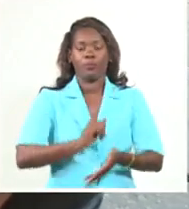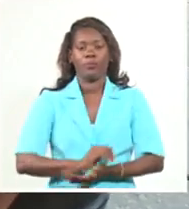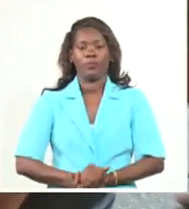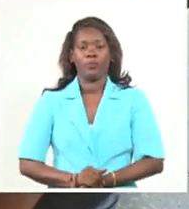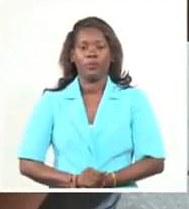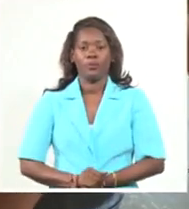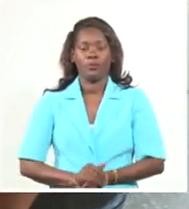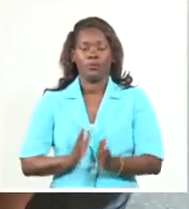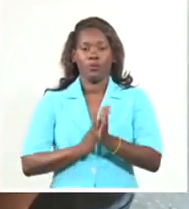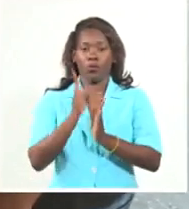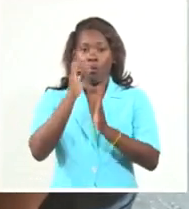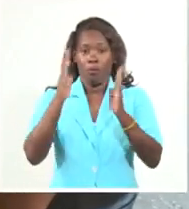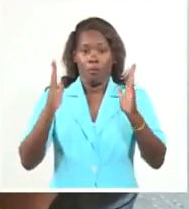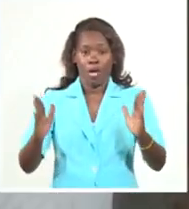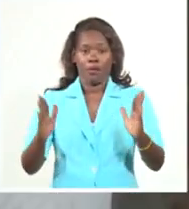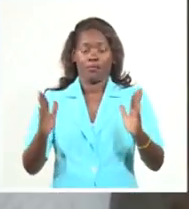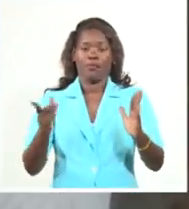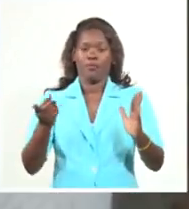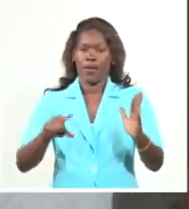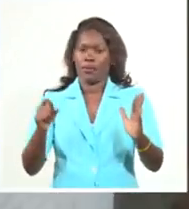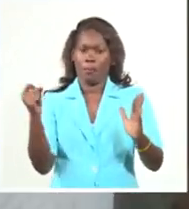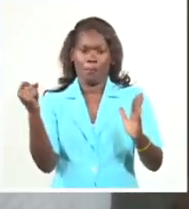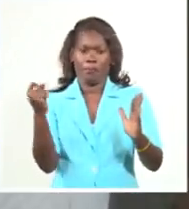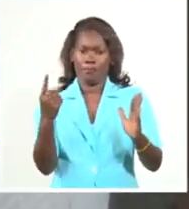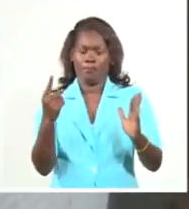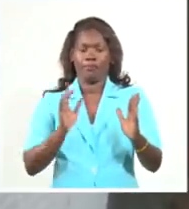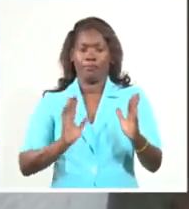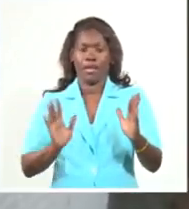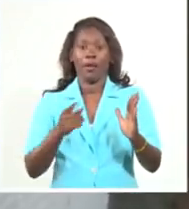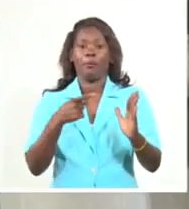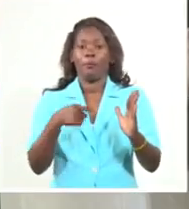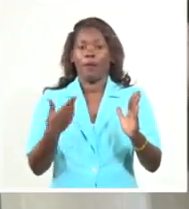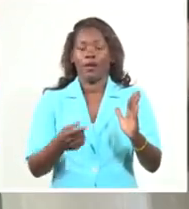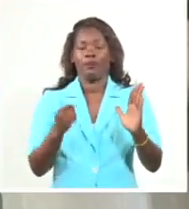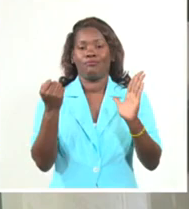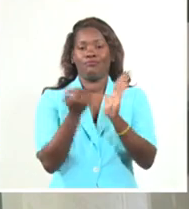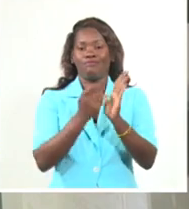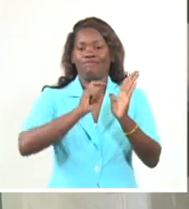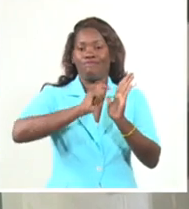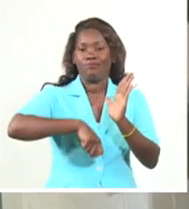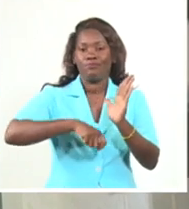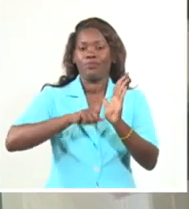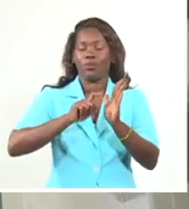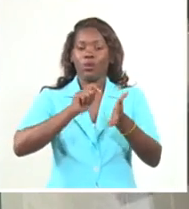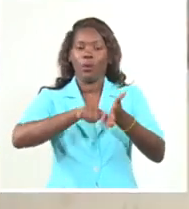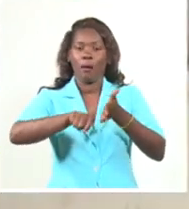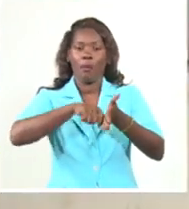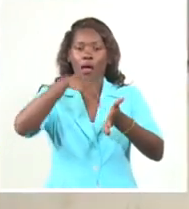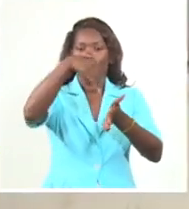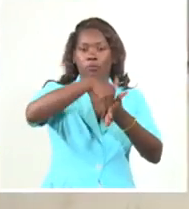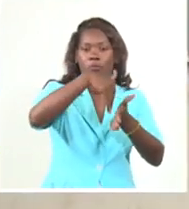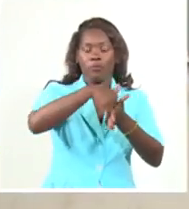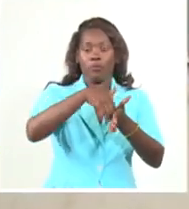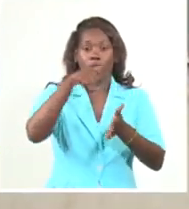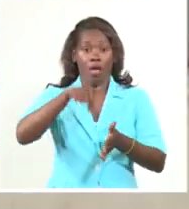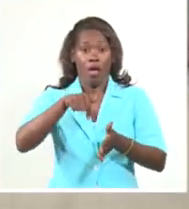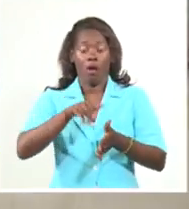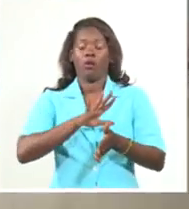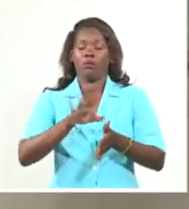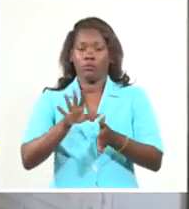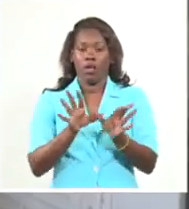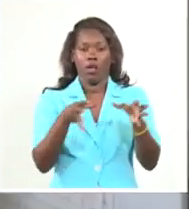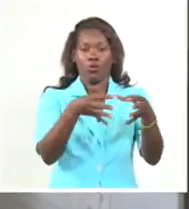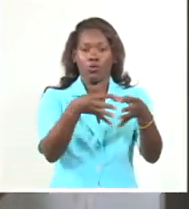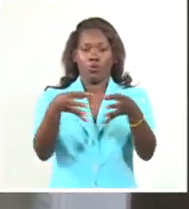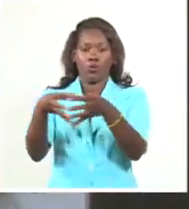Un mes nos separa del referéndum popular sobre el Código de las Familias. En este momento la Comisión Electoral Nacional optimiza los